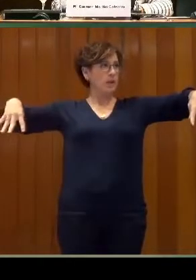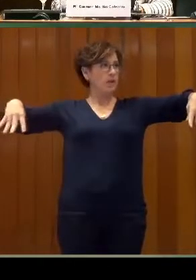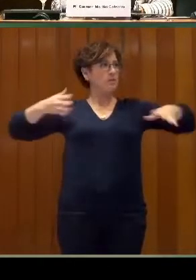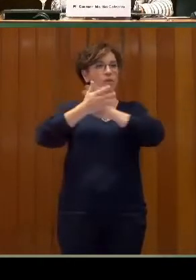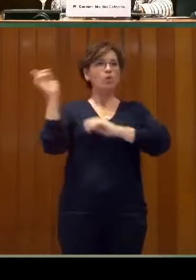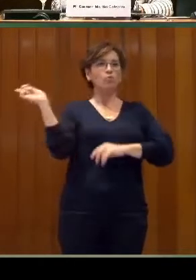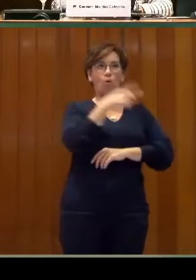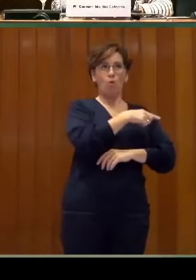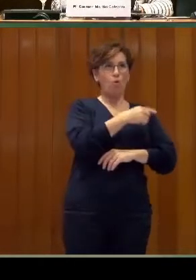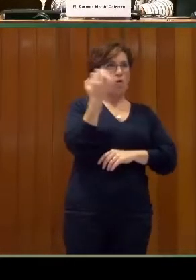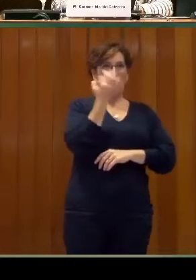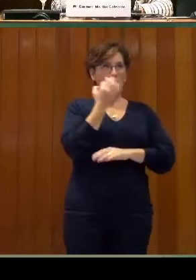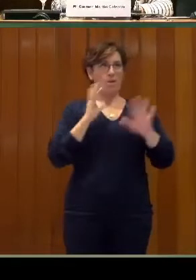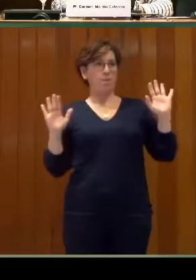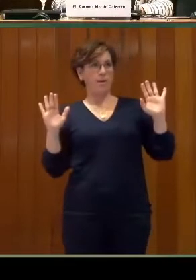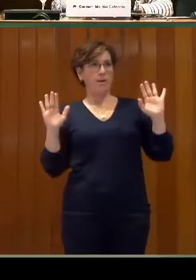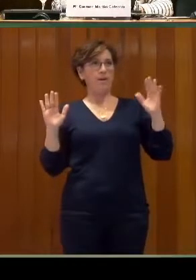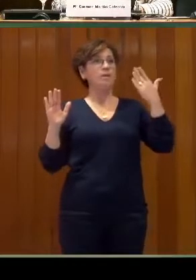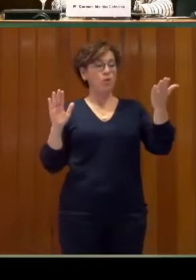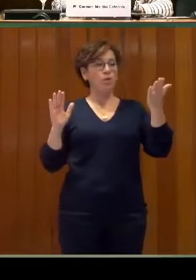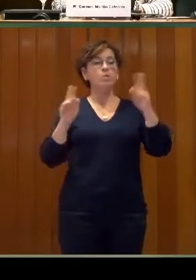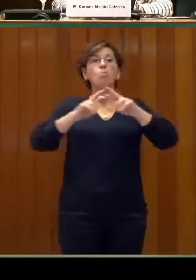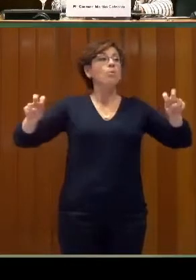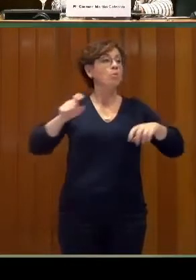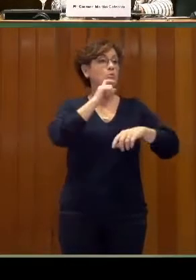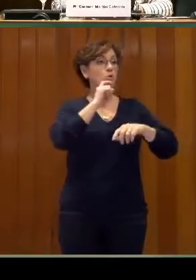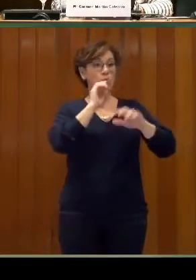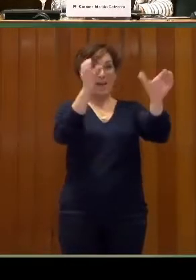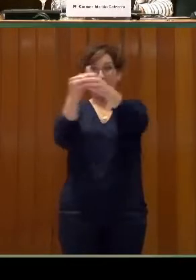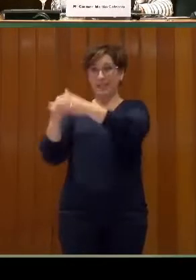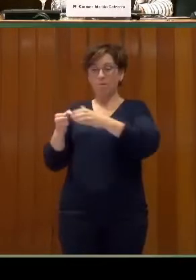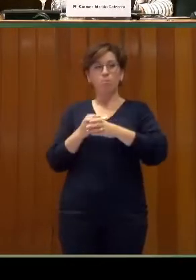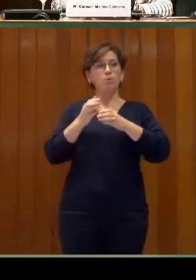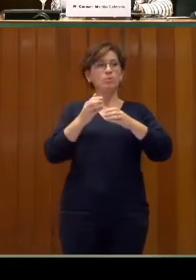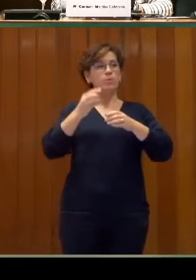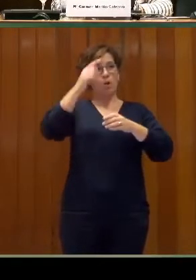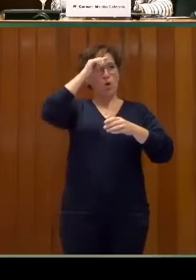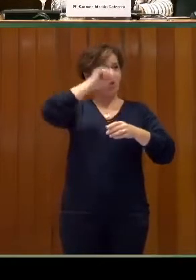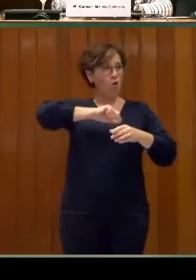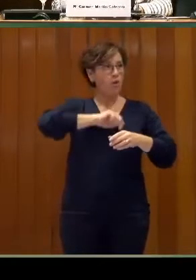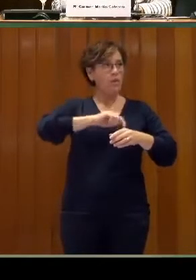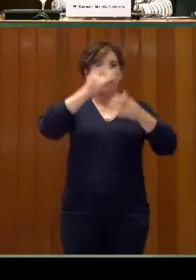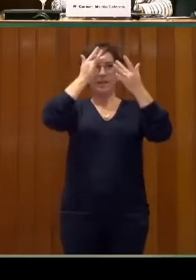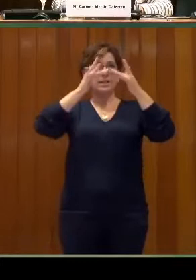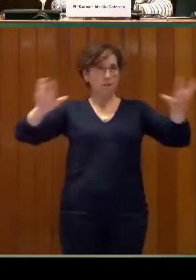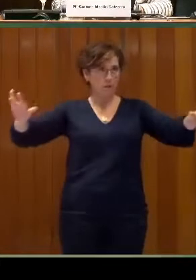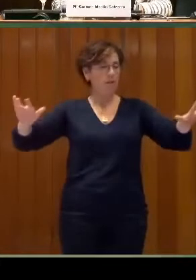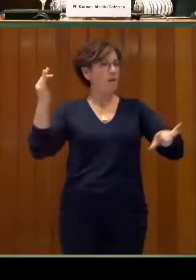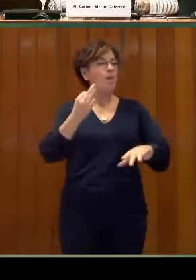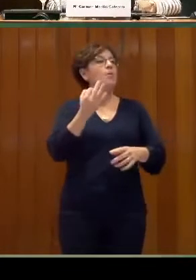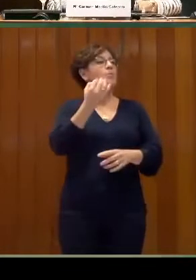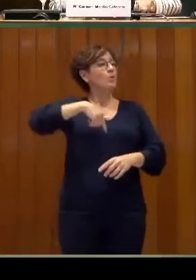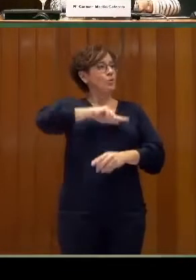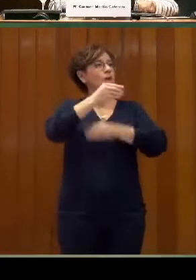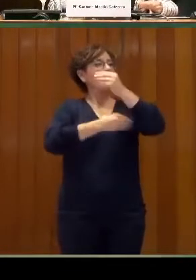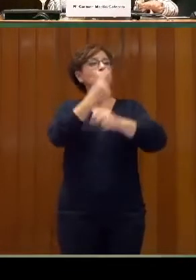partimos de ese punto que es sensibilizar y concienciar a los equipos. Nosotros hacemos una labor que nos reímos un poco a veces, ¿no?, porque